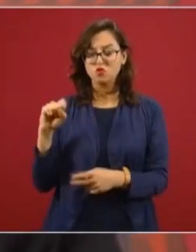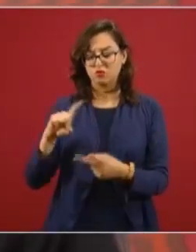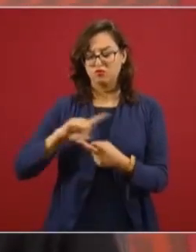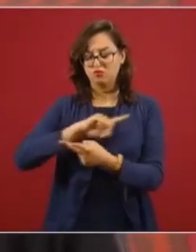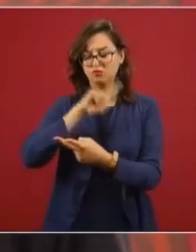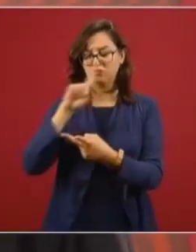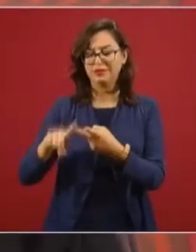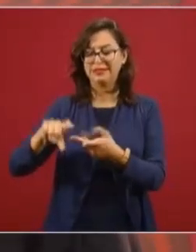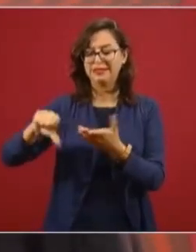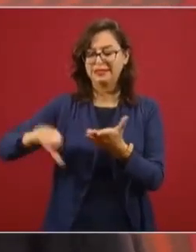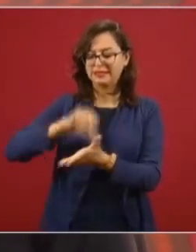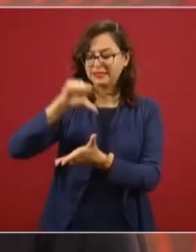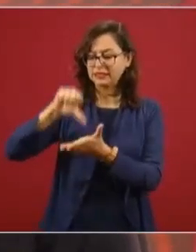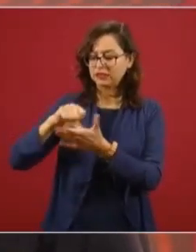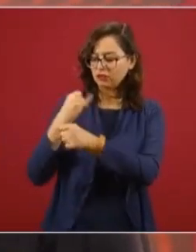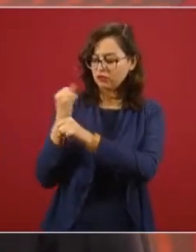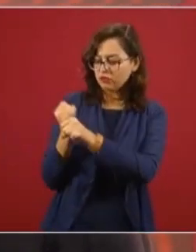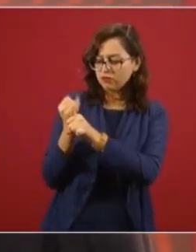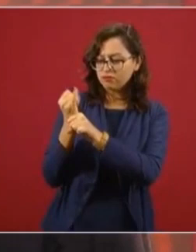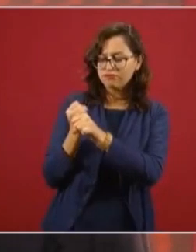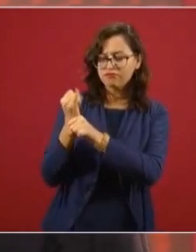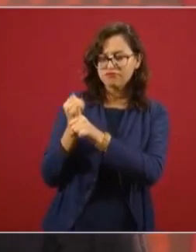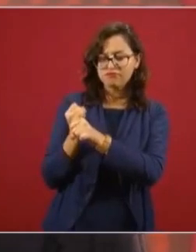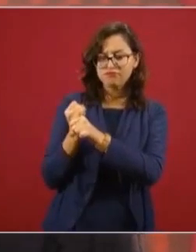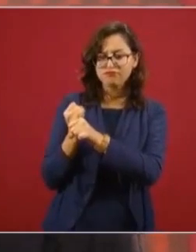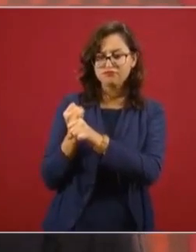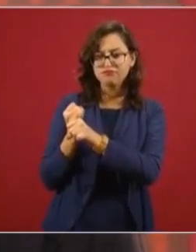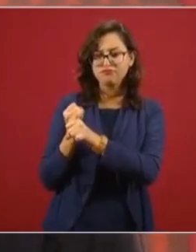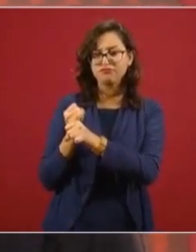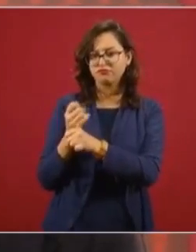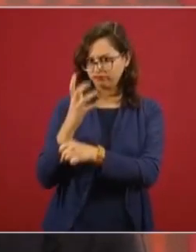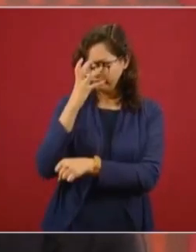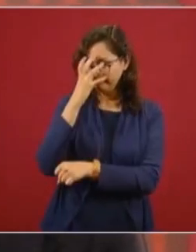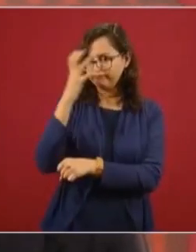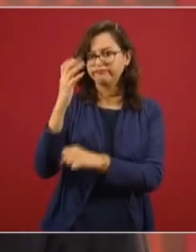de investigación serio,